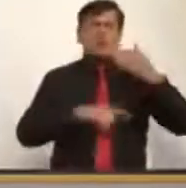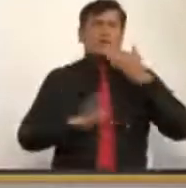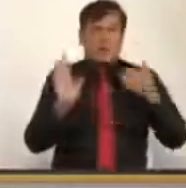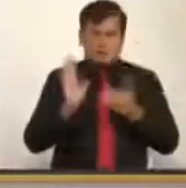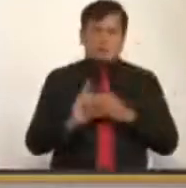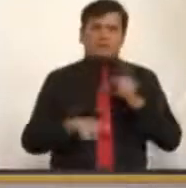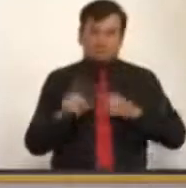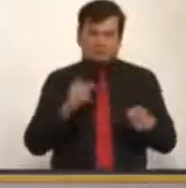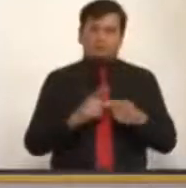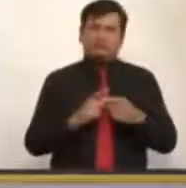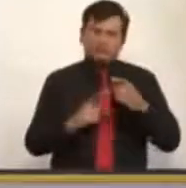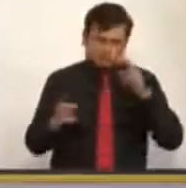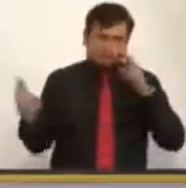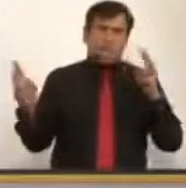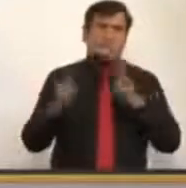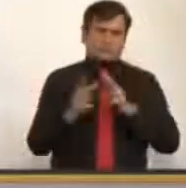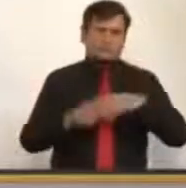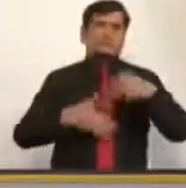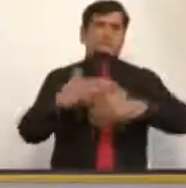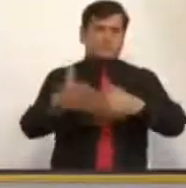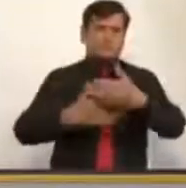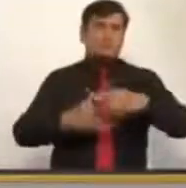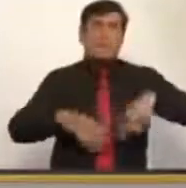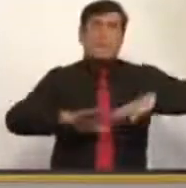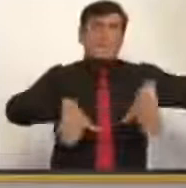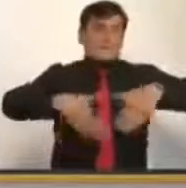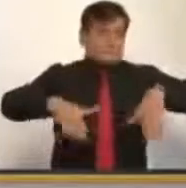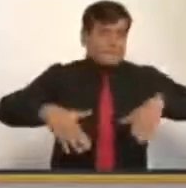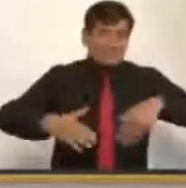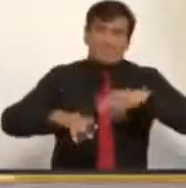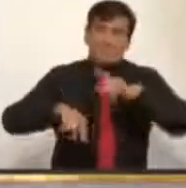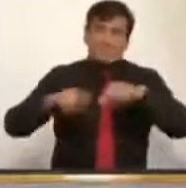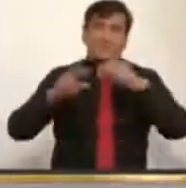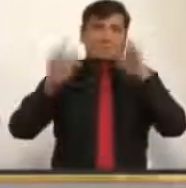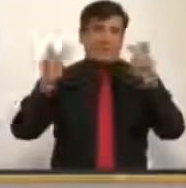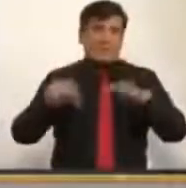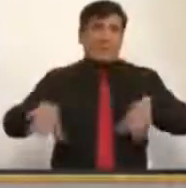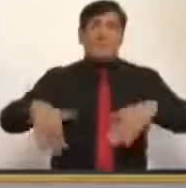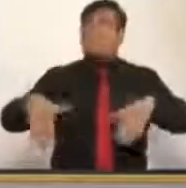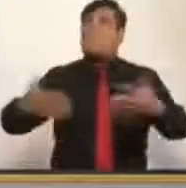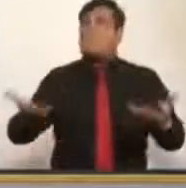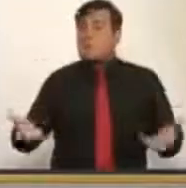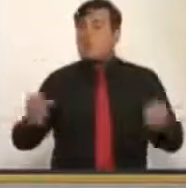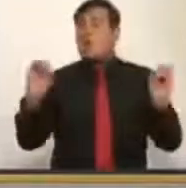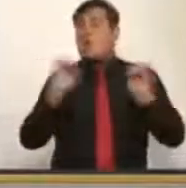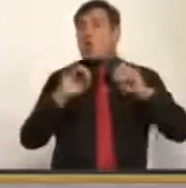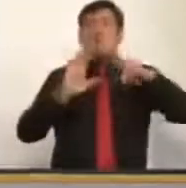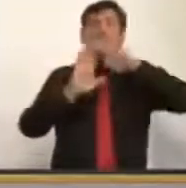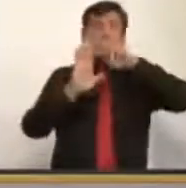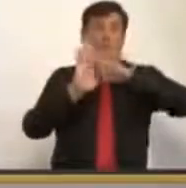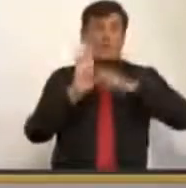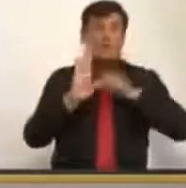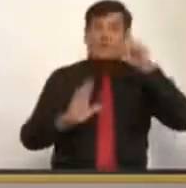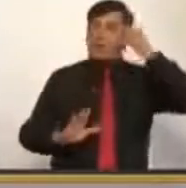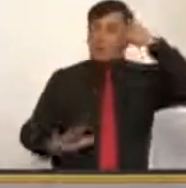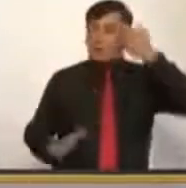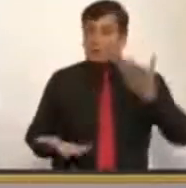en las cuales hubiera vacío a el reglamento del Congreso.